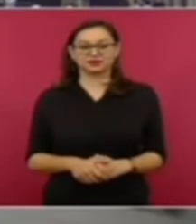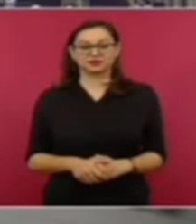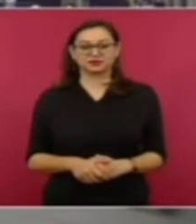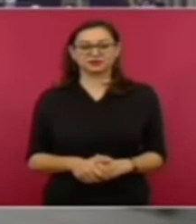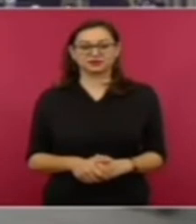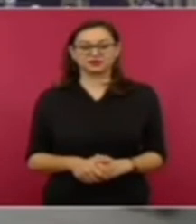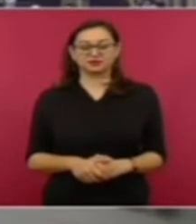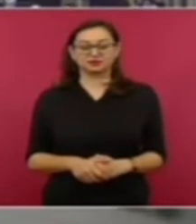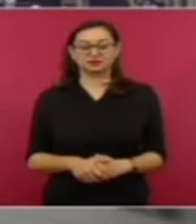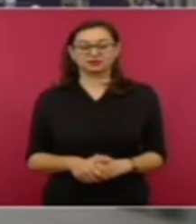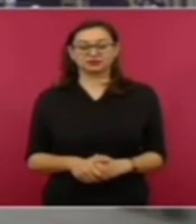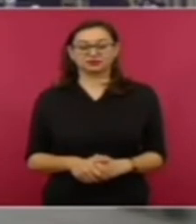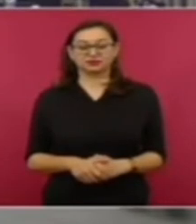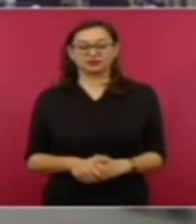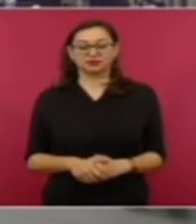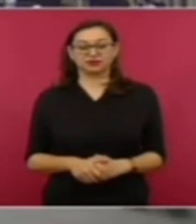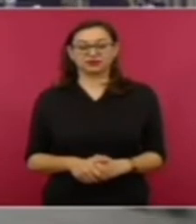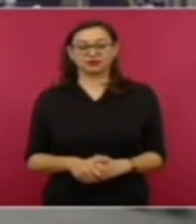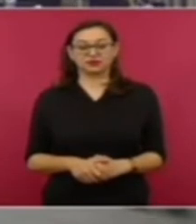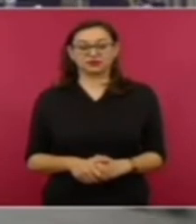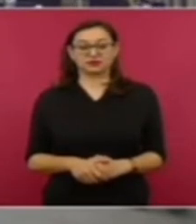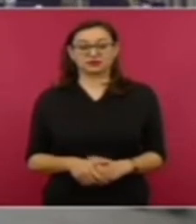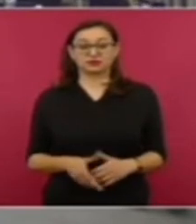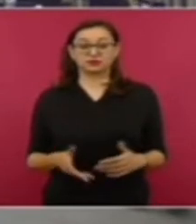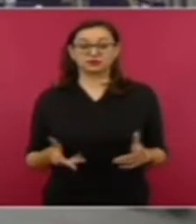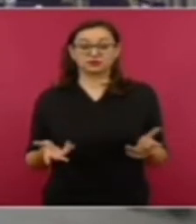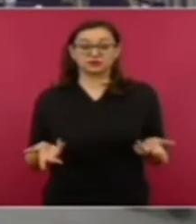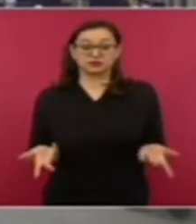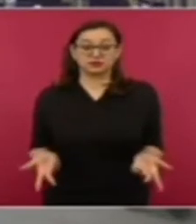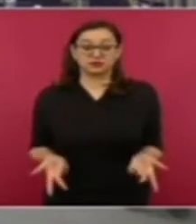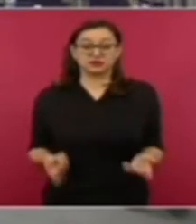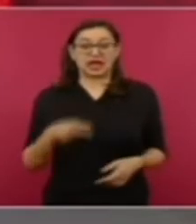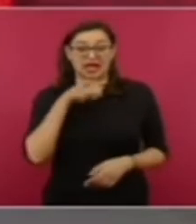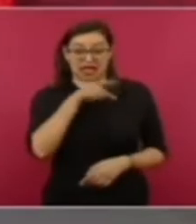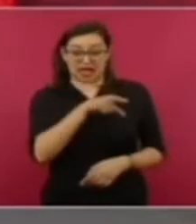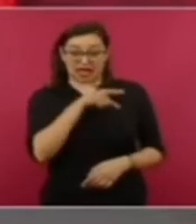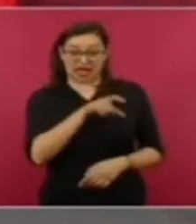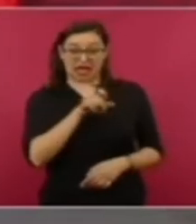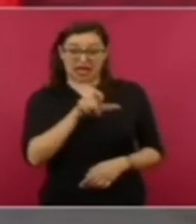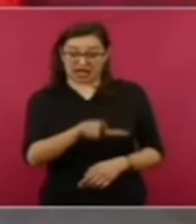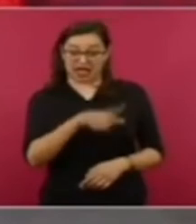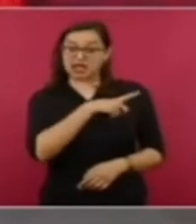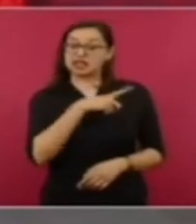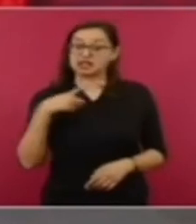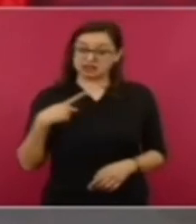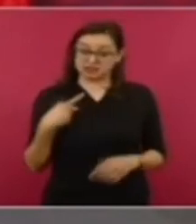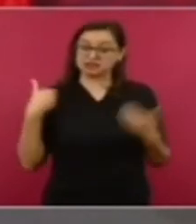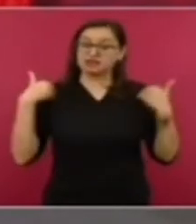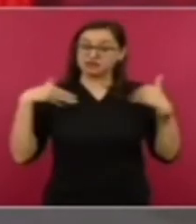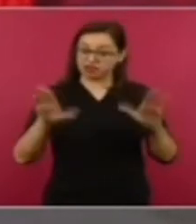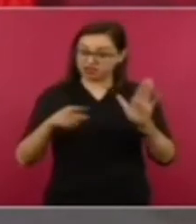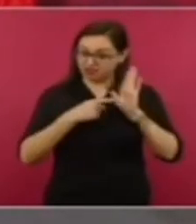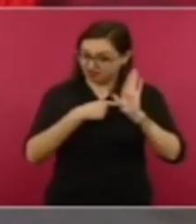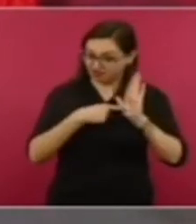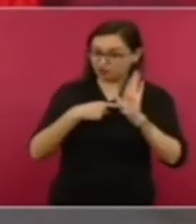Pero lo mejor es que él dé a conocer lo que tiene